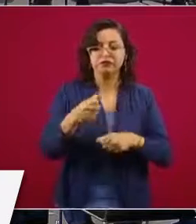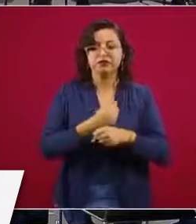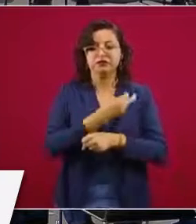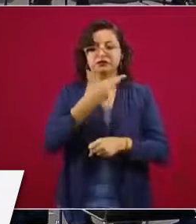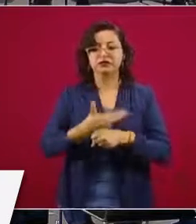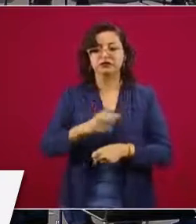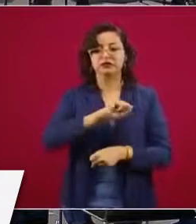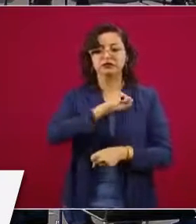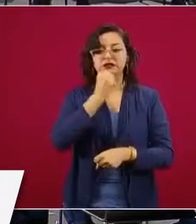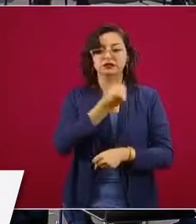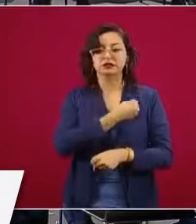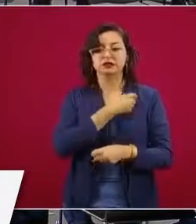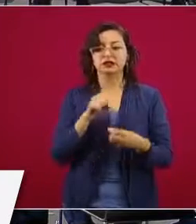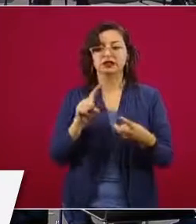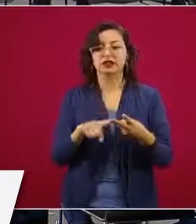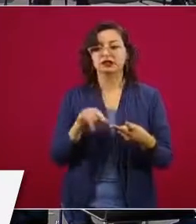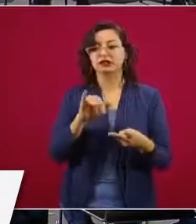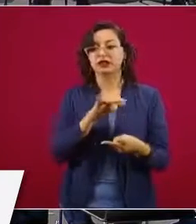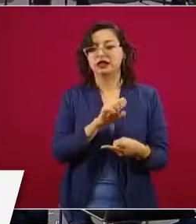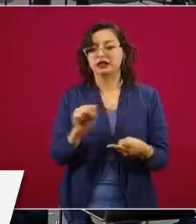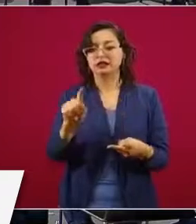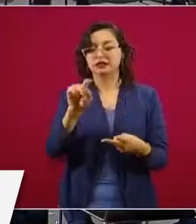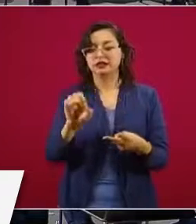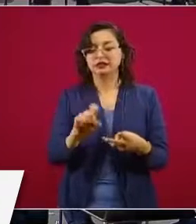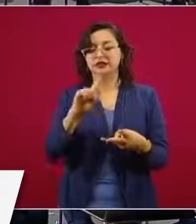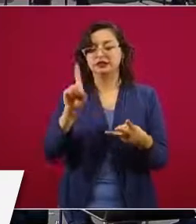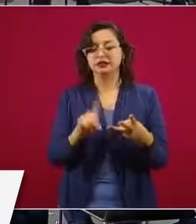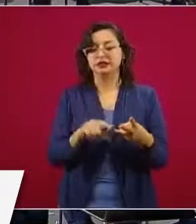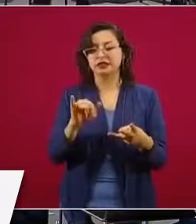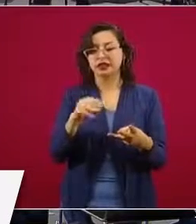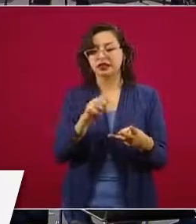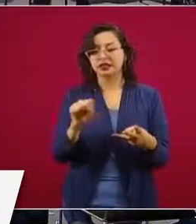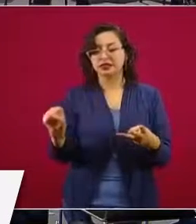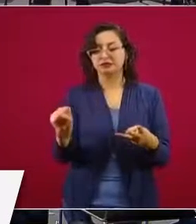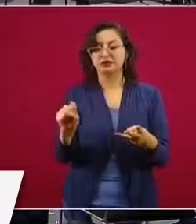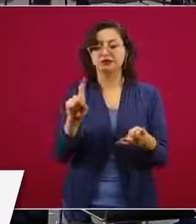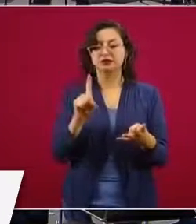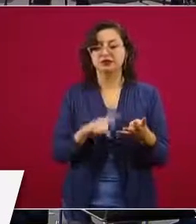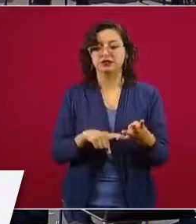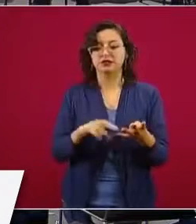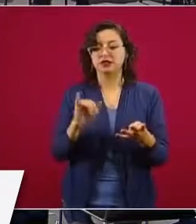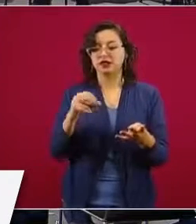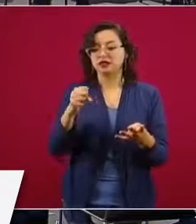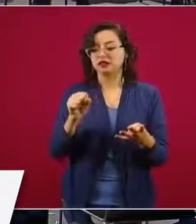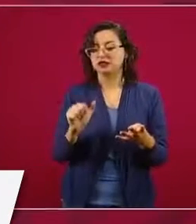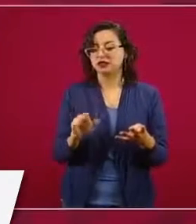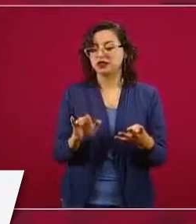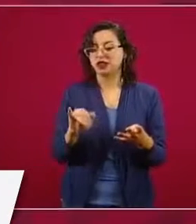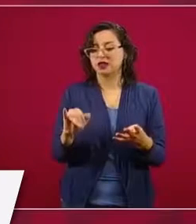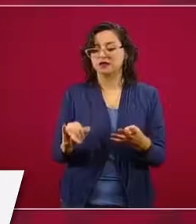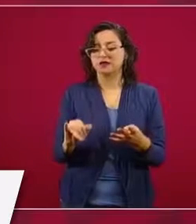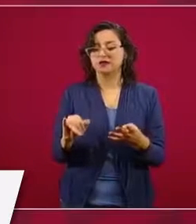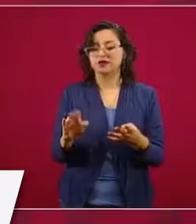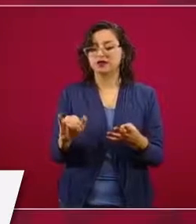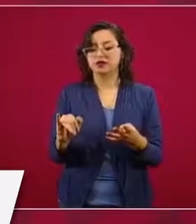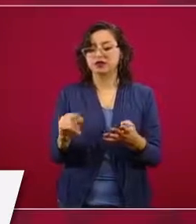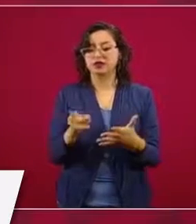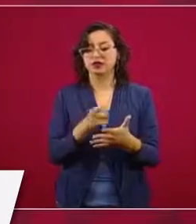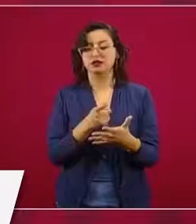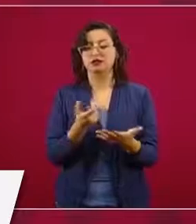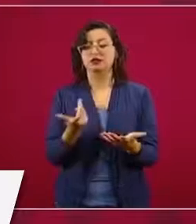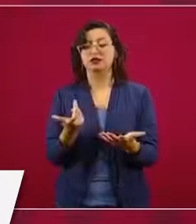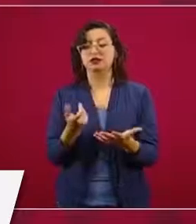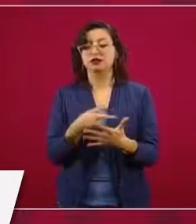Salud, del Issste, el Seguro, el Insabi y